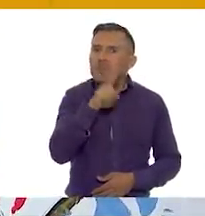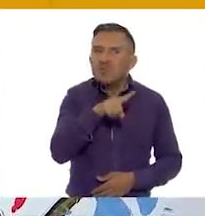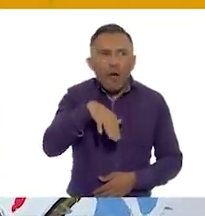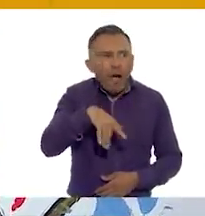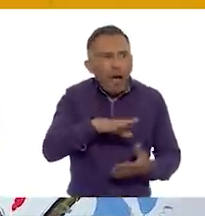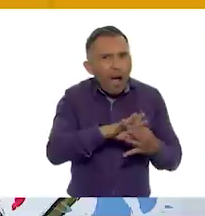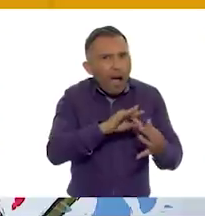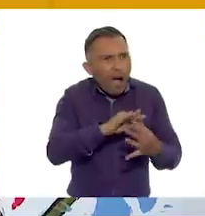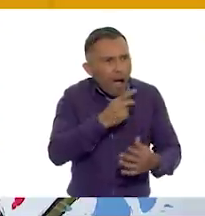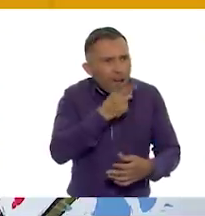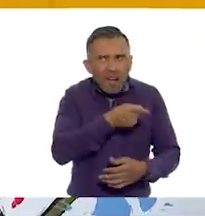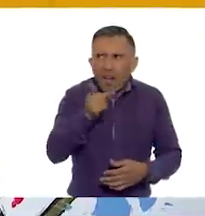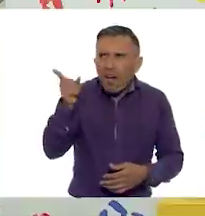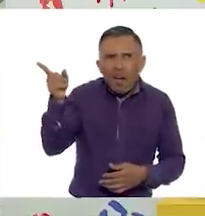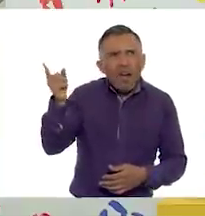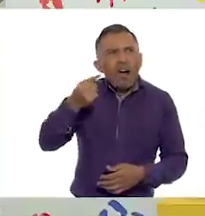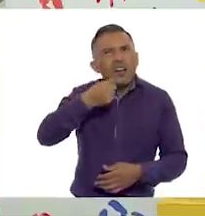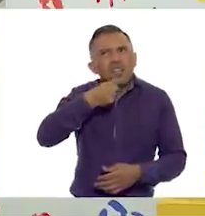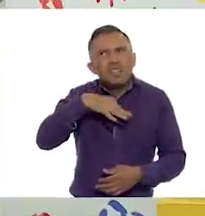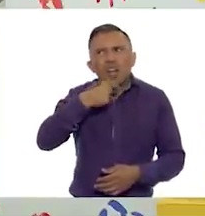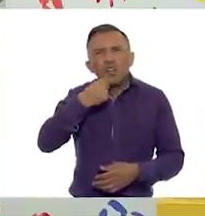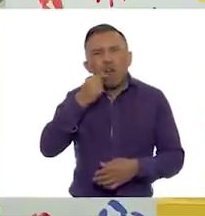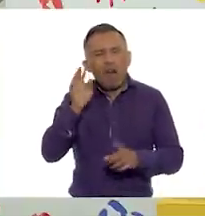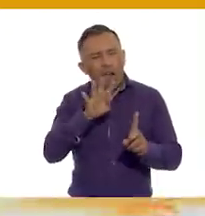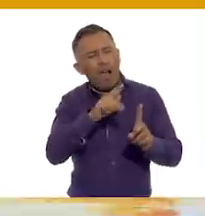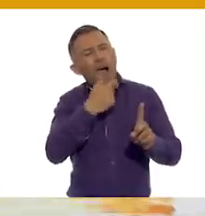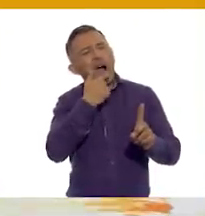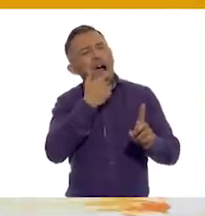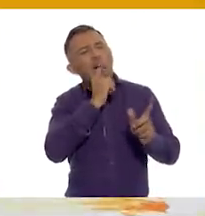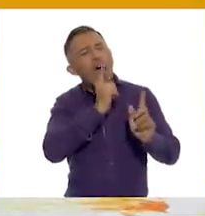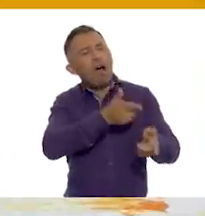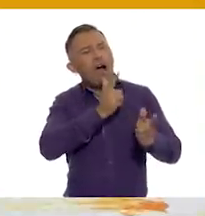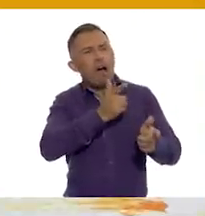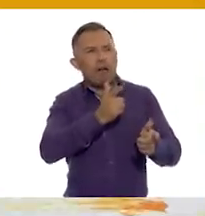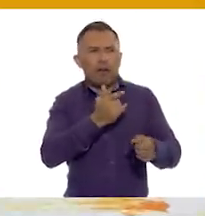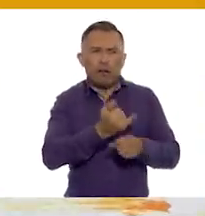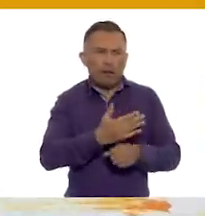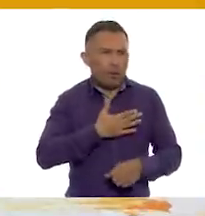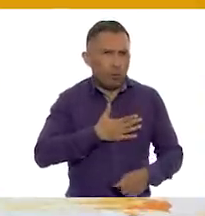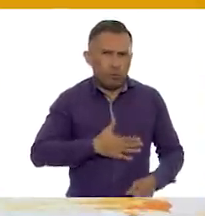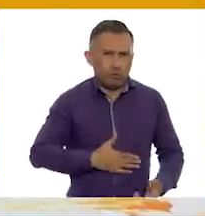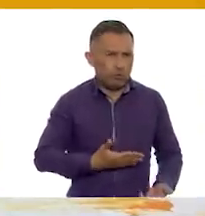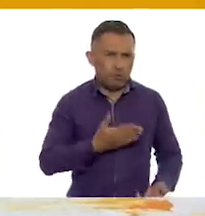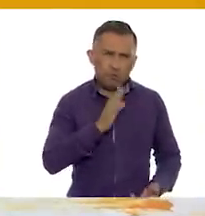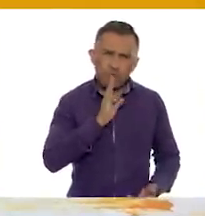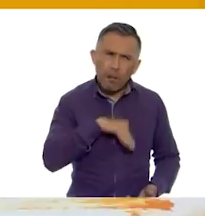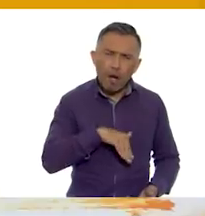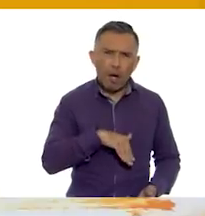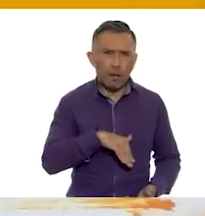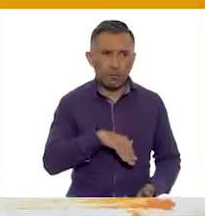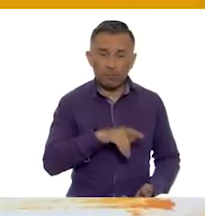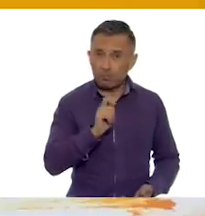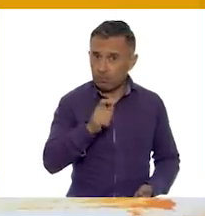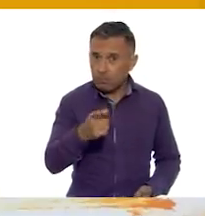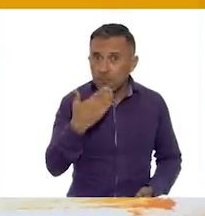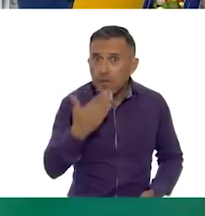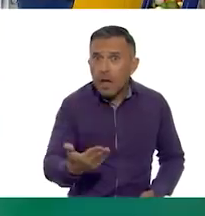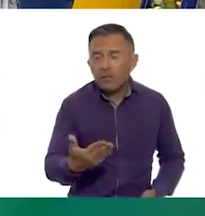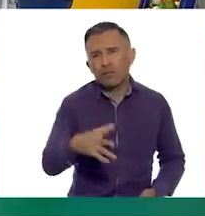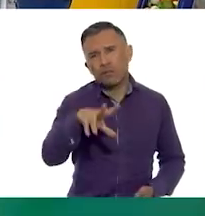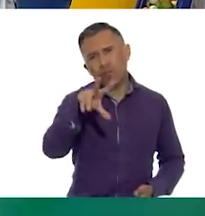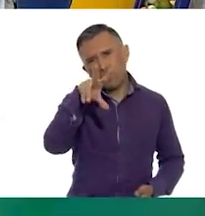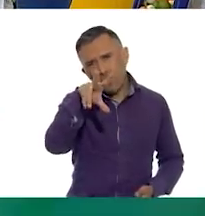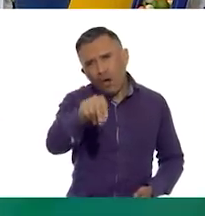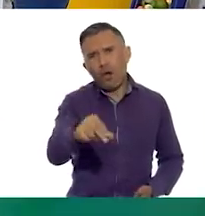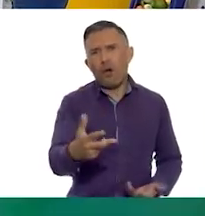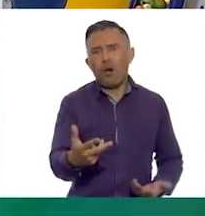les conté. Pues no es justo. Creo que deben saber que eso no está bien. Porque afecta